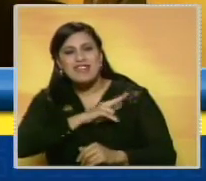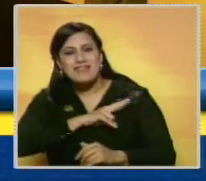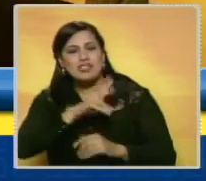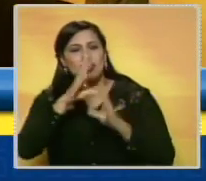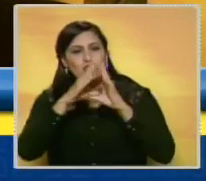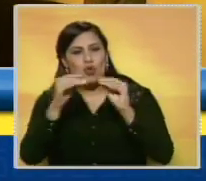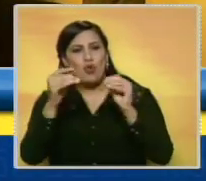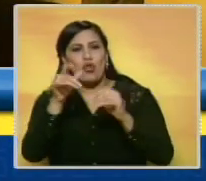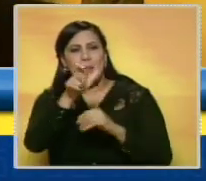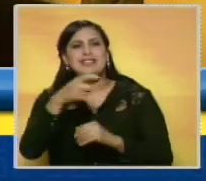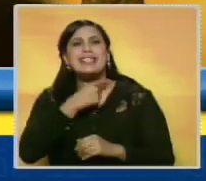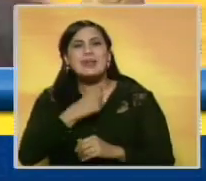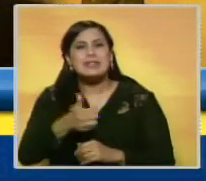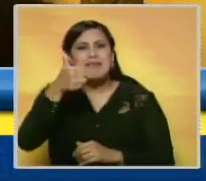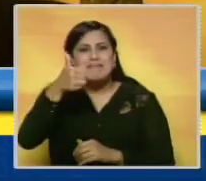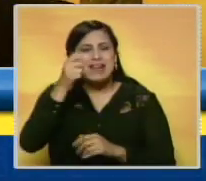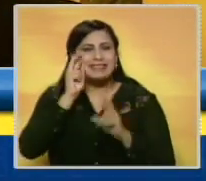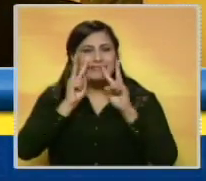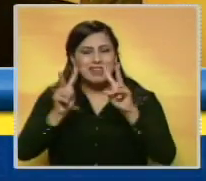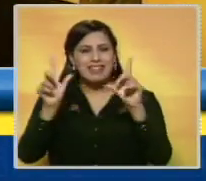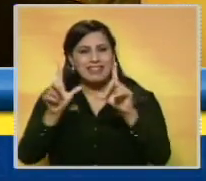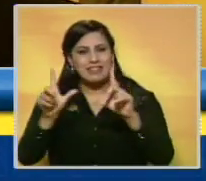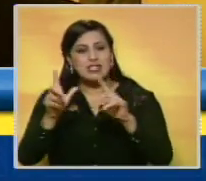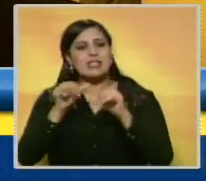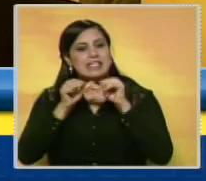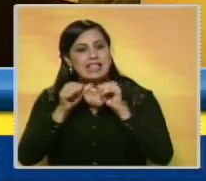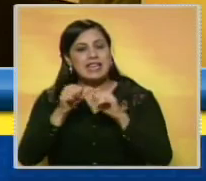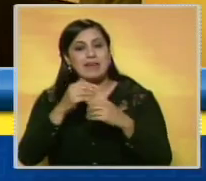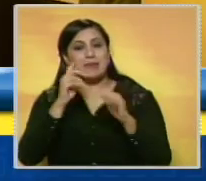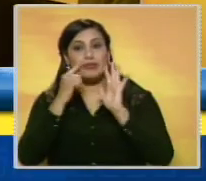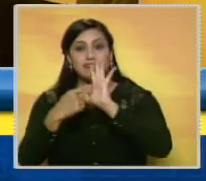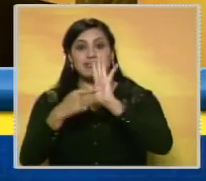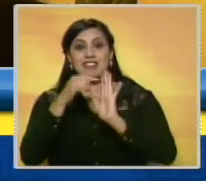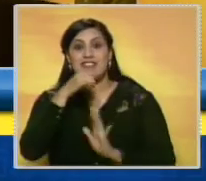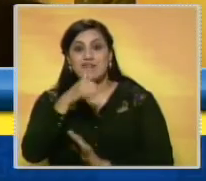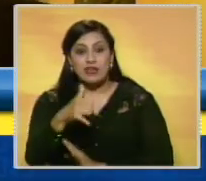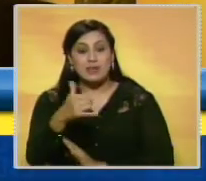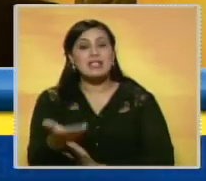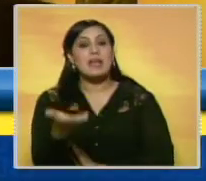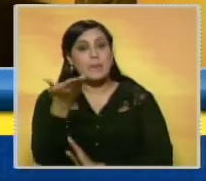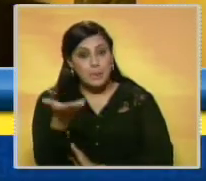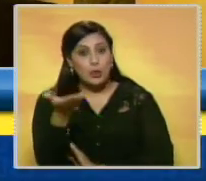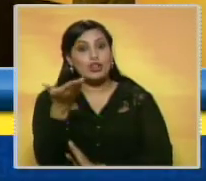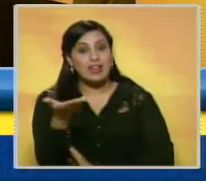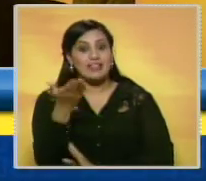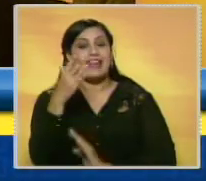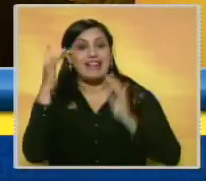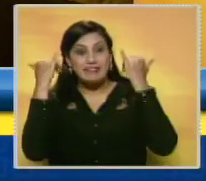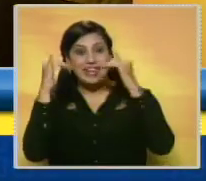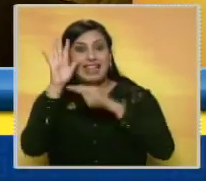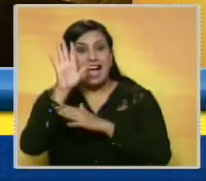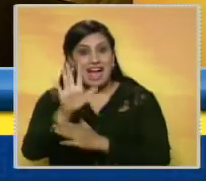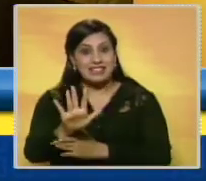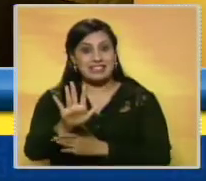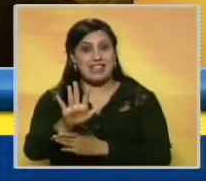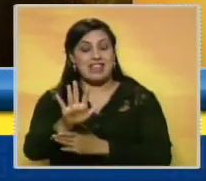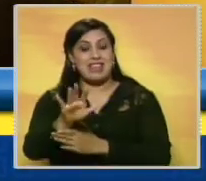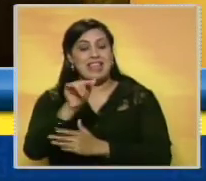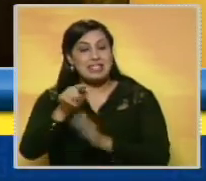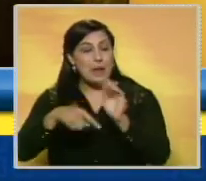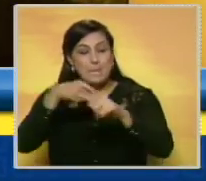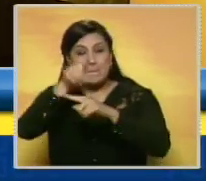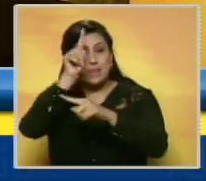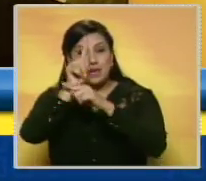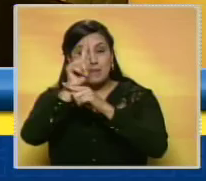en el gusto del público venezolano. seguimos siendo una referencia informativa y eso es importante, eso hay que celebrarlo y ese es el